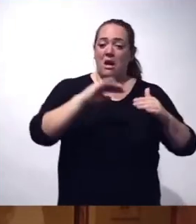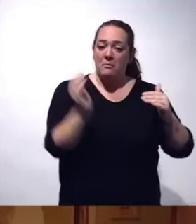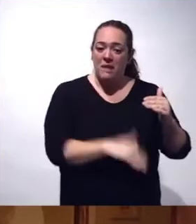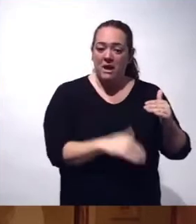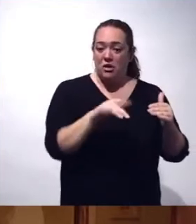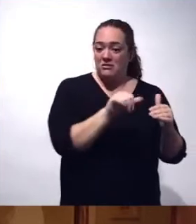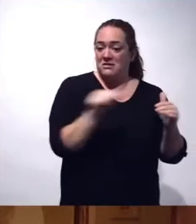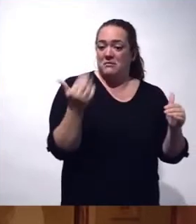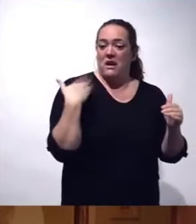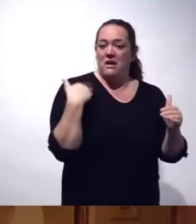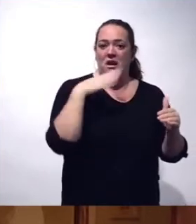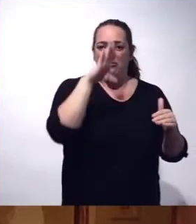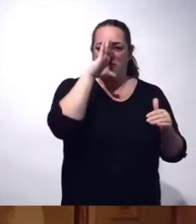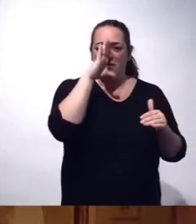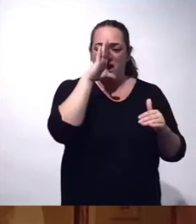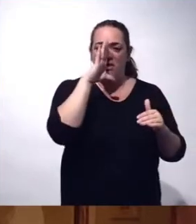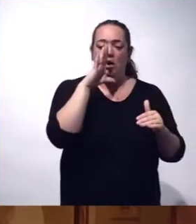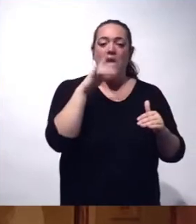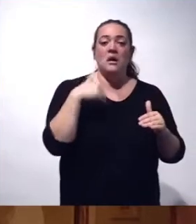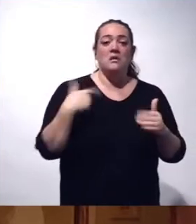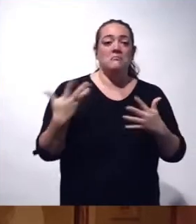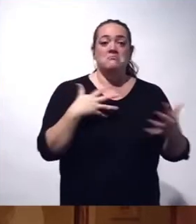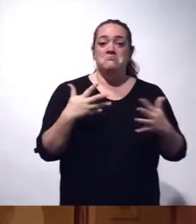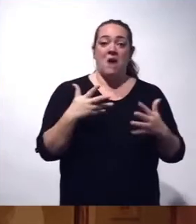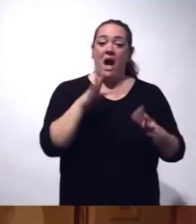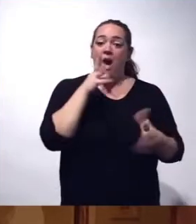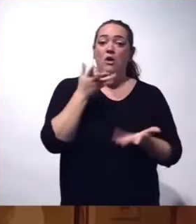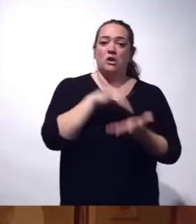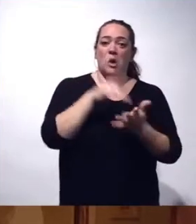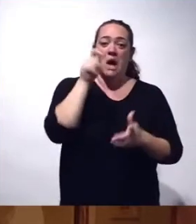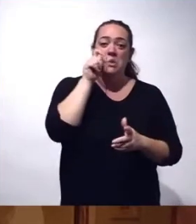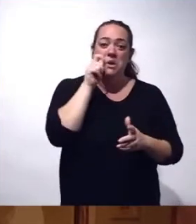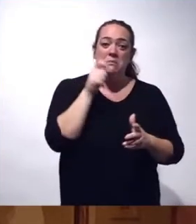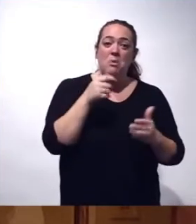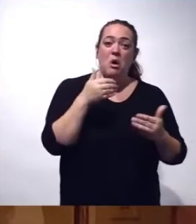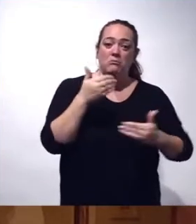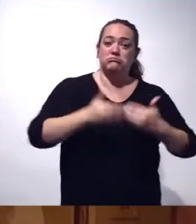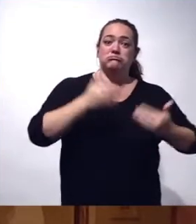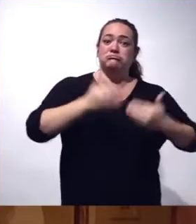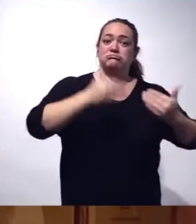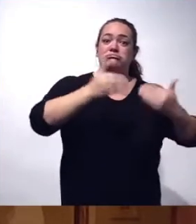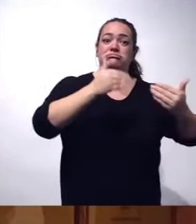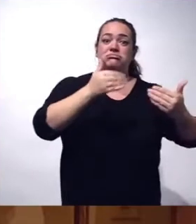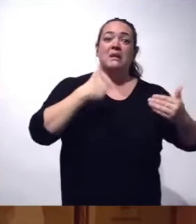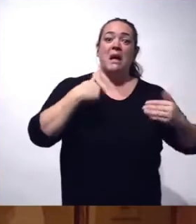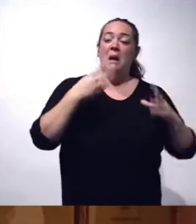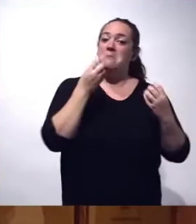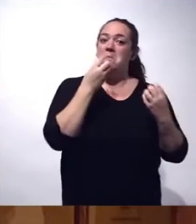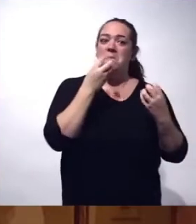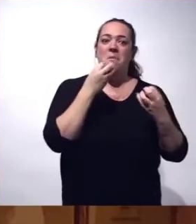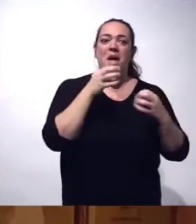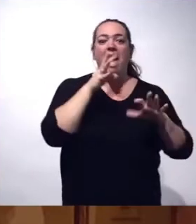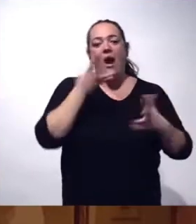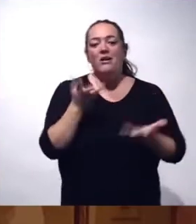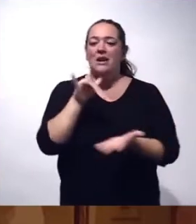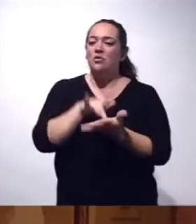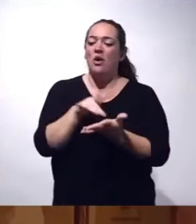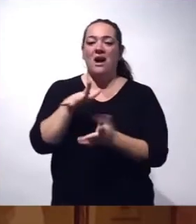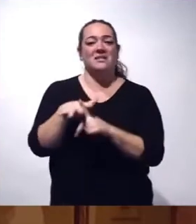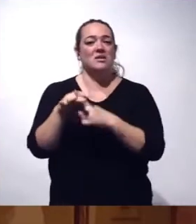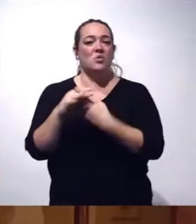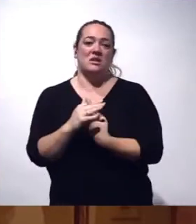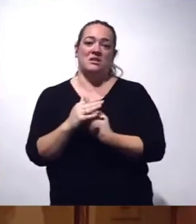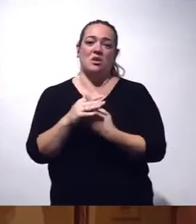semana del mes de febrero, y lo que venía en temporada alta eran muy halagüeños, y, sin embargo, repito, tenemos ahora una situación de